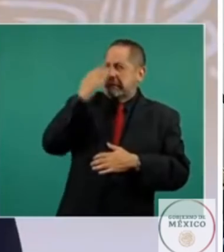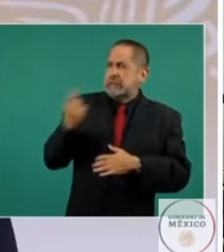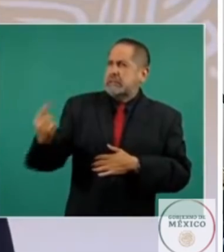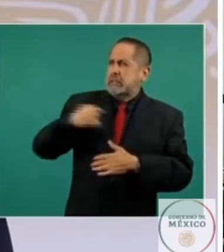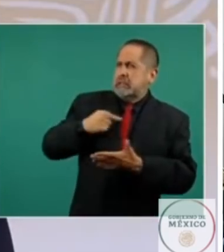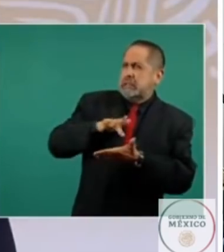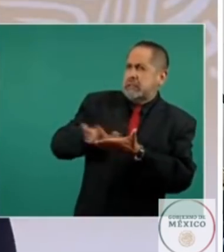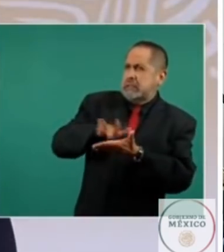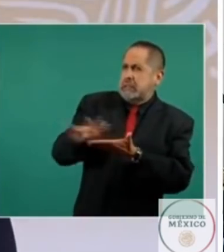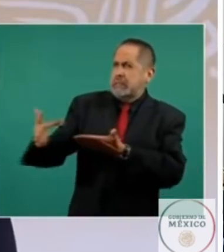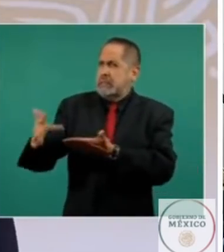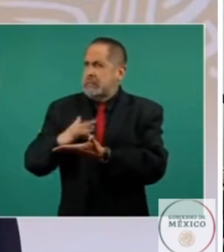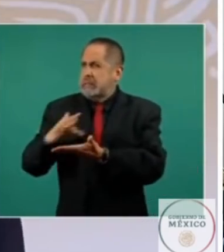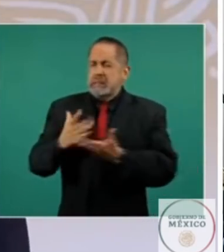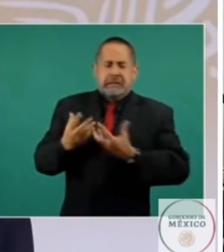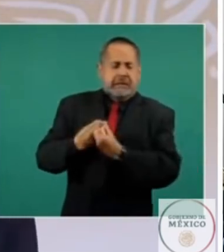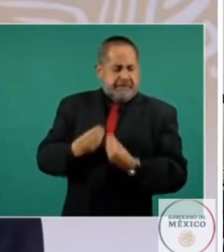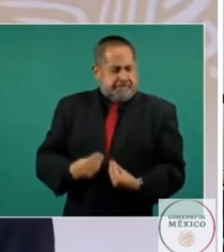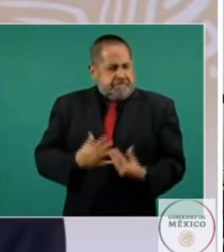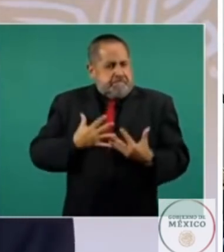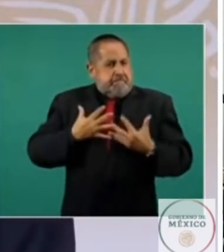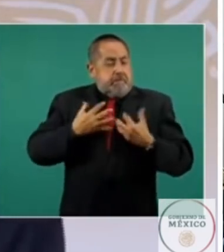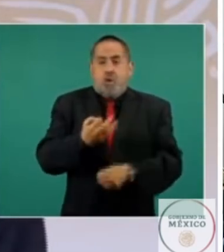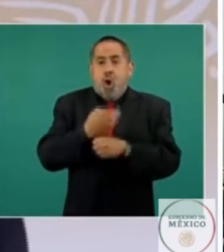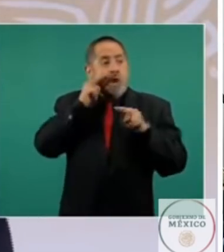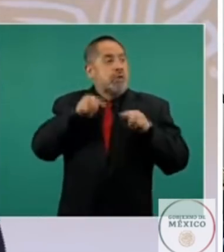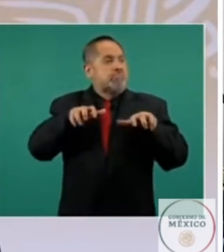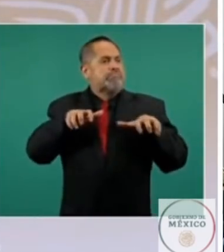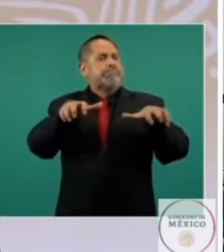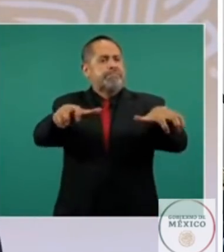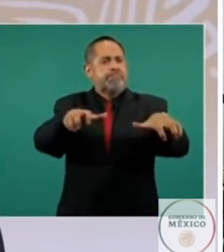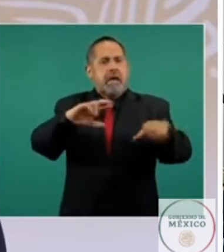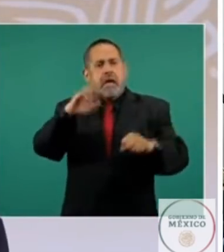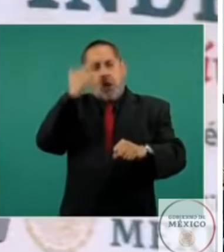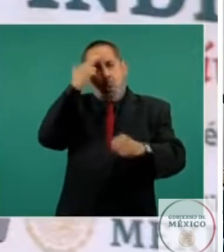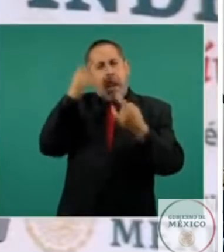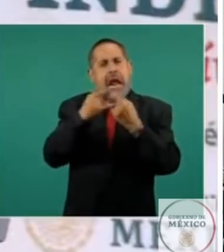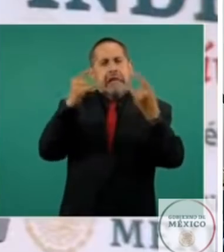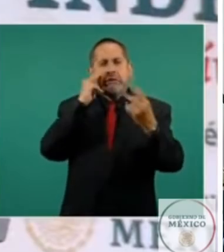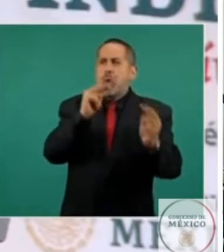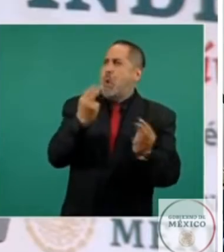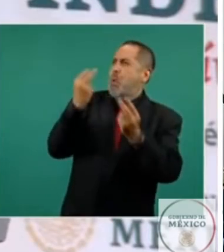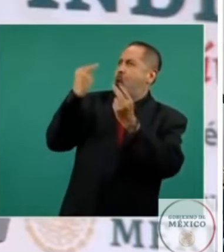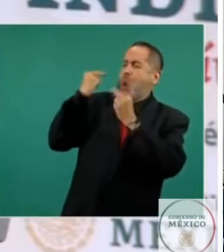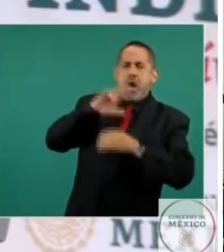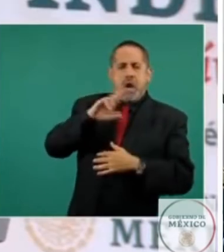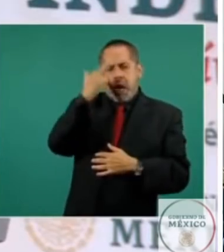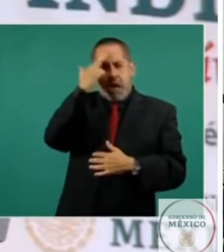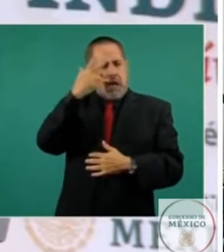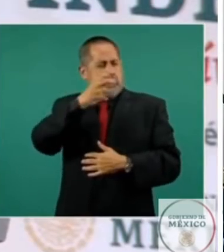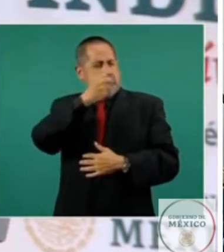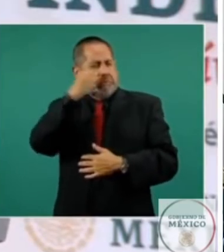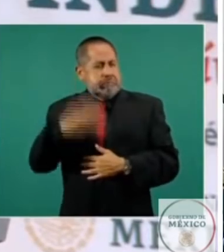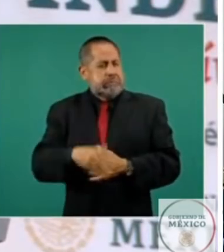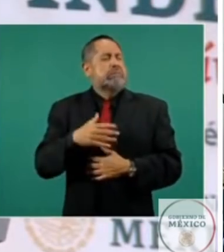nos estremecen e inspiran estos actos que reverencian la historia y volvemos una y otra vez sobre